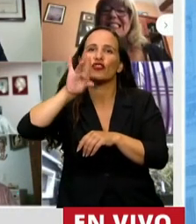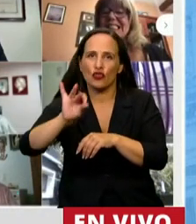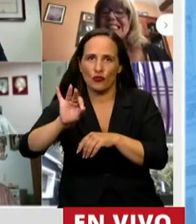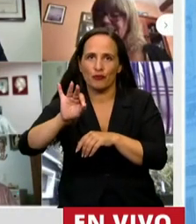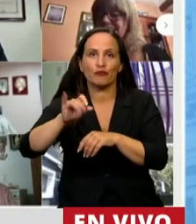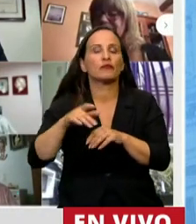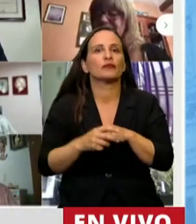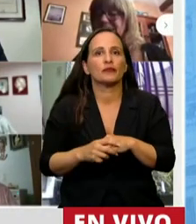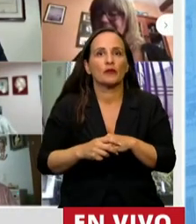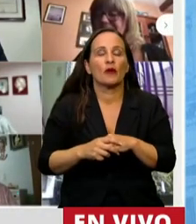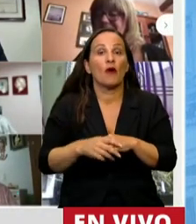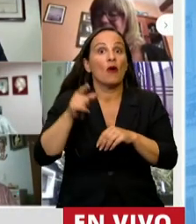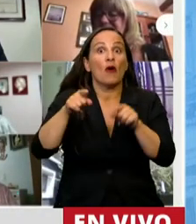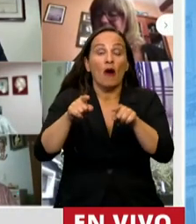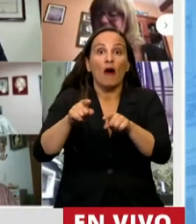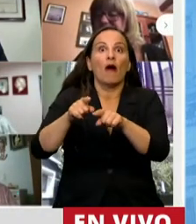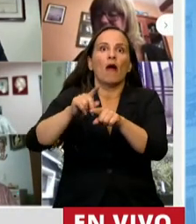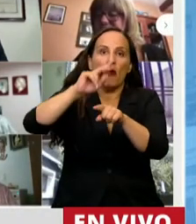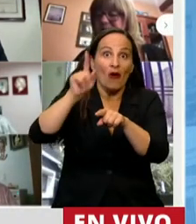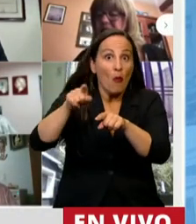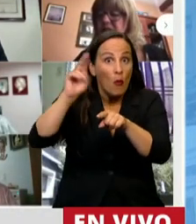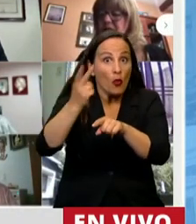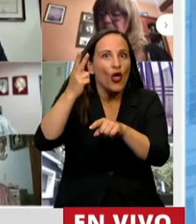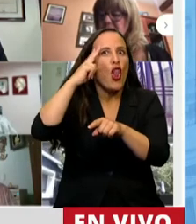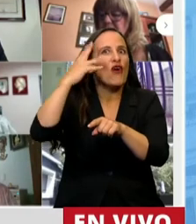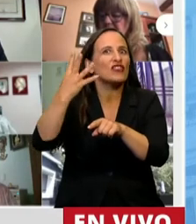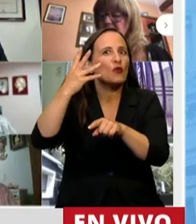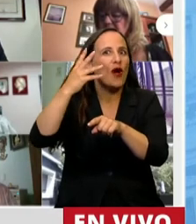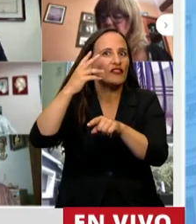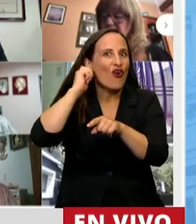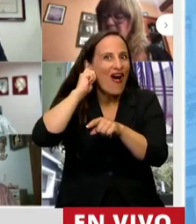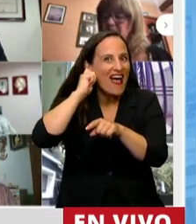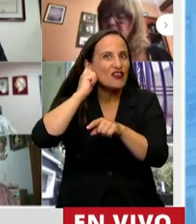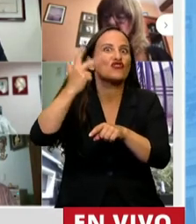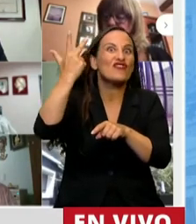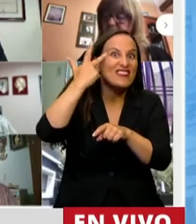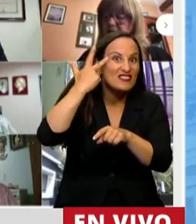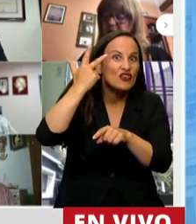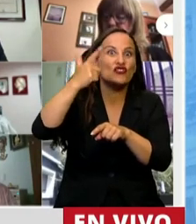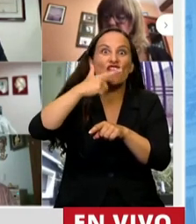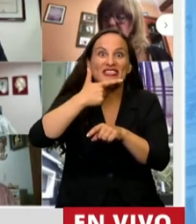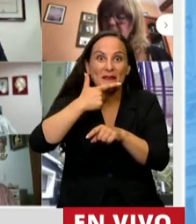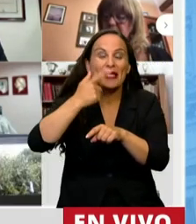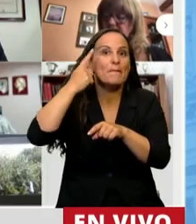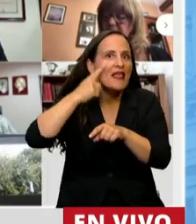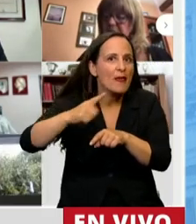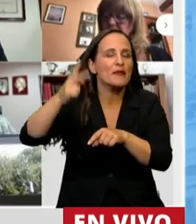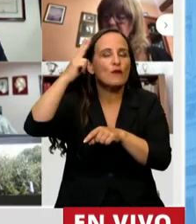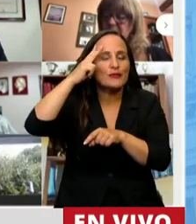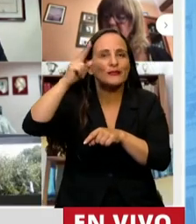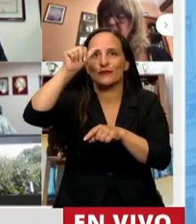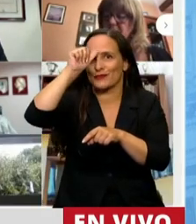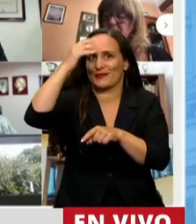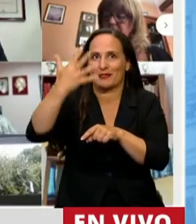enviudó. Y cuando murió a los 94 años, el 18 de septiembre de 1965,